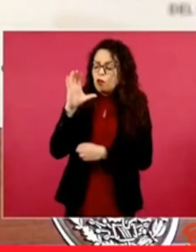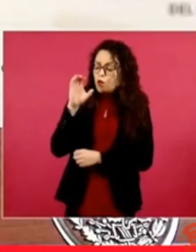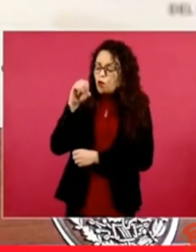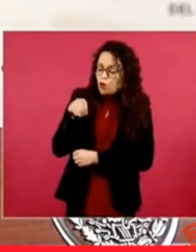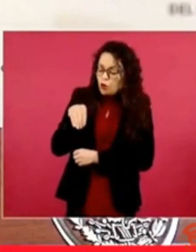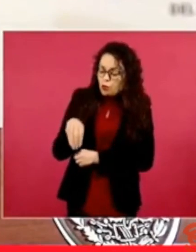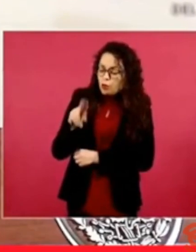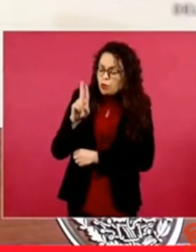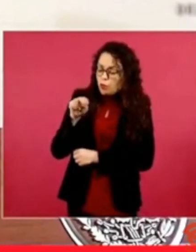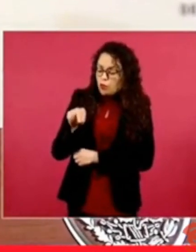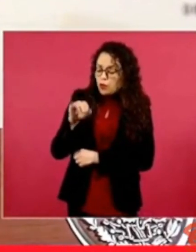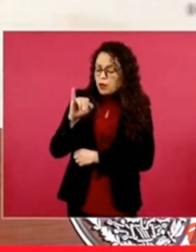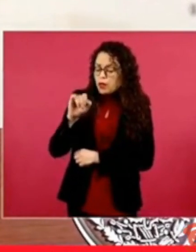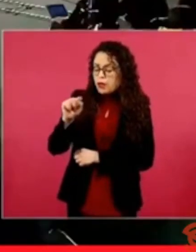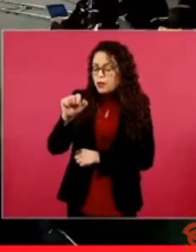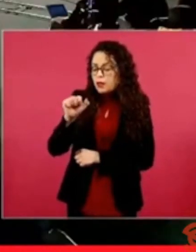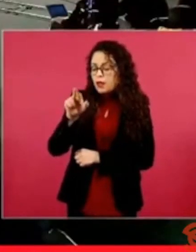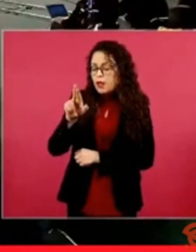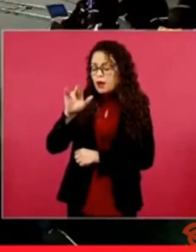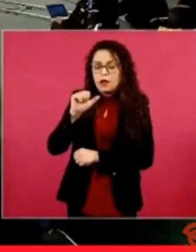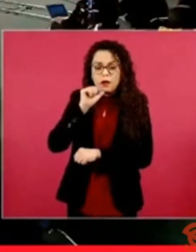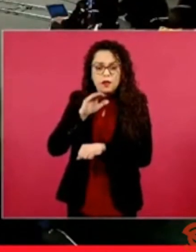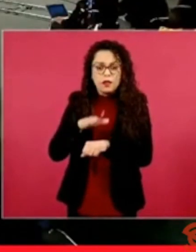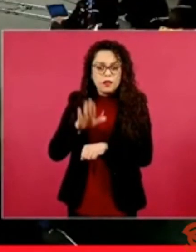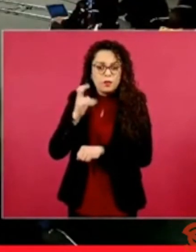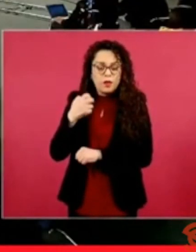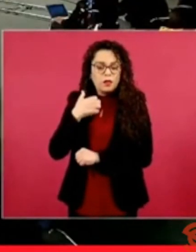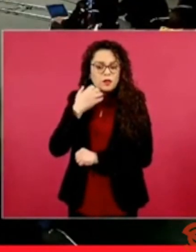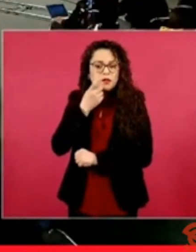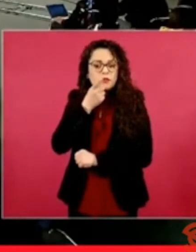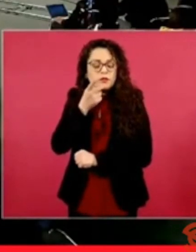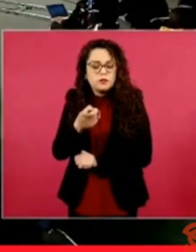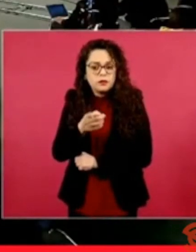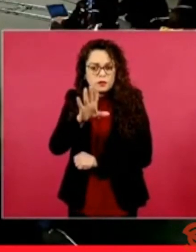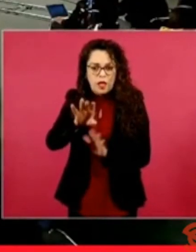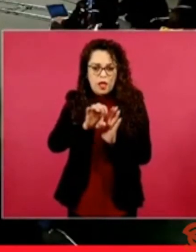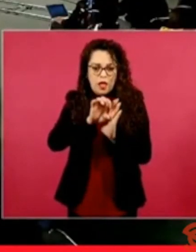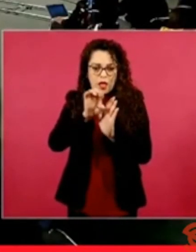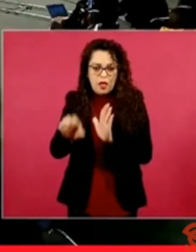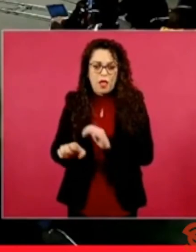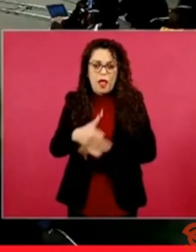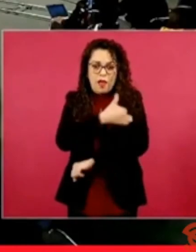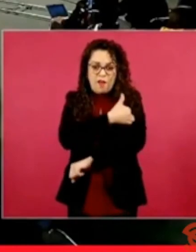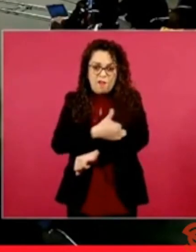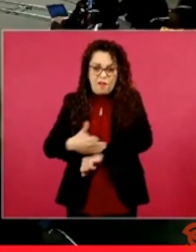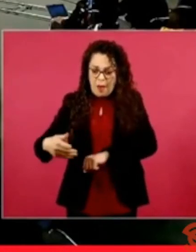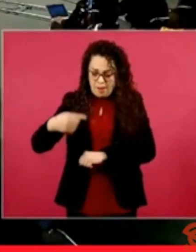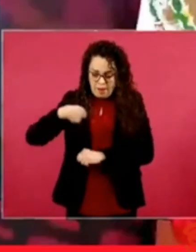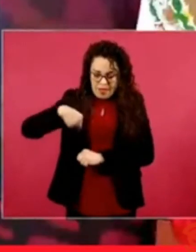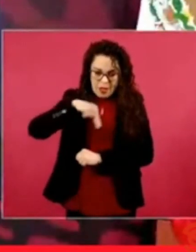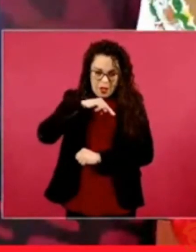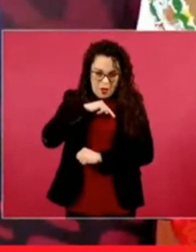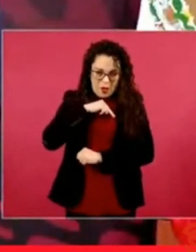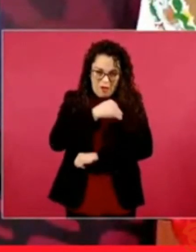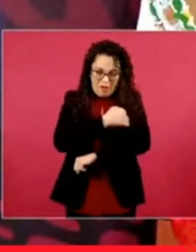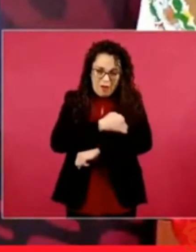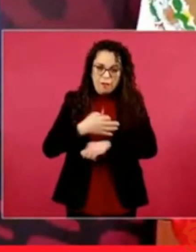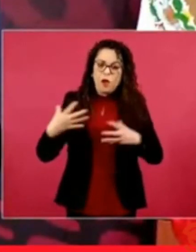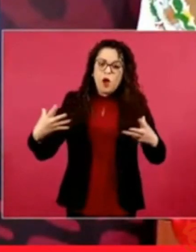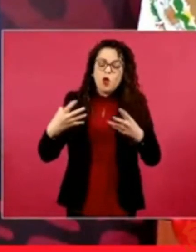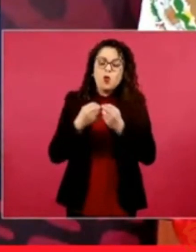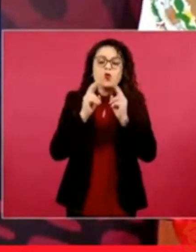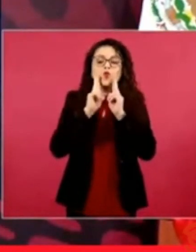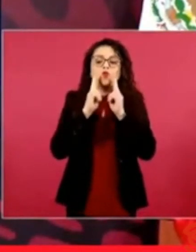¿De dónde viene por ejemplo el que nuestras familias estén unidas? Que la